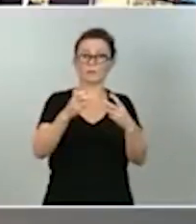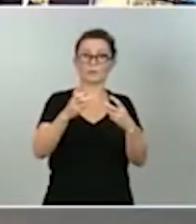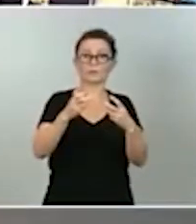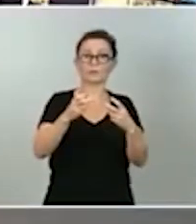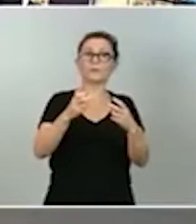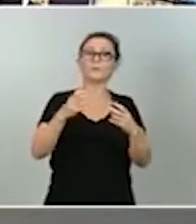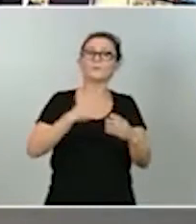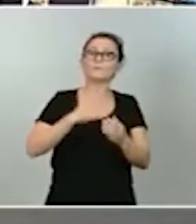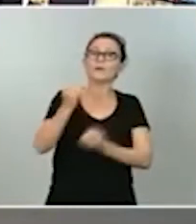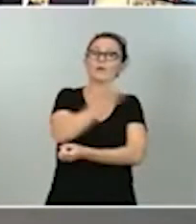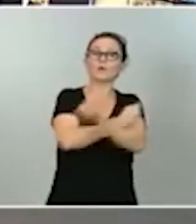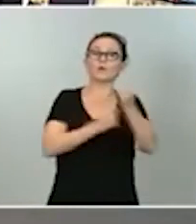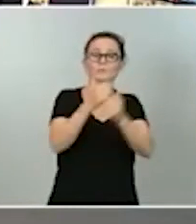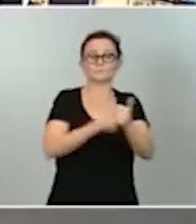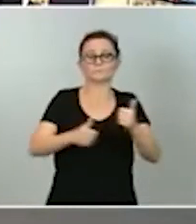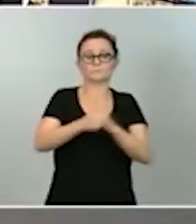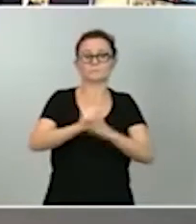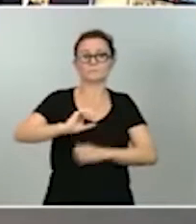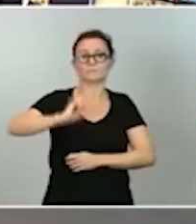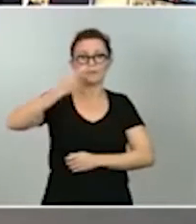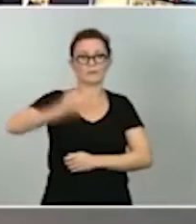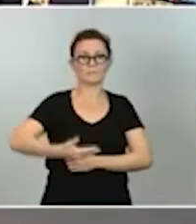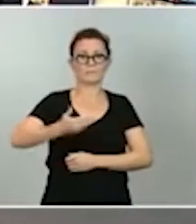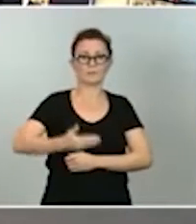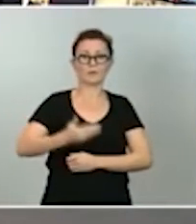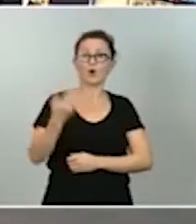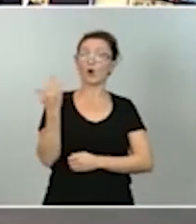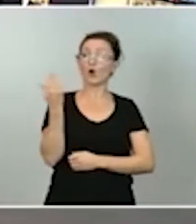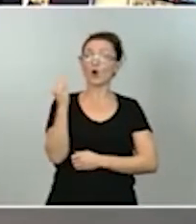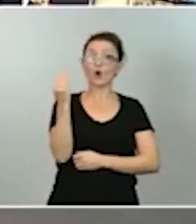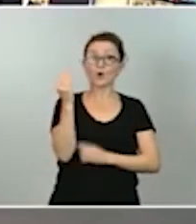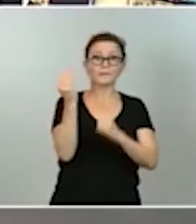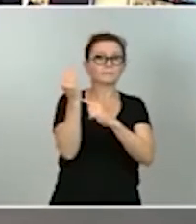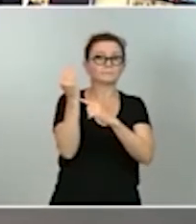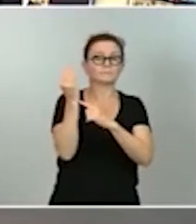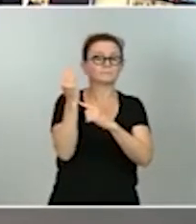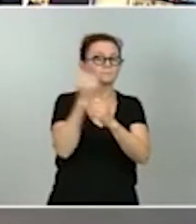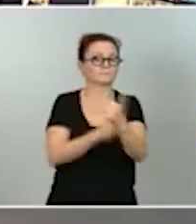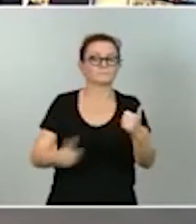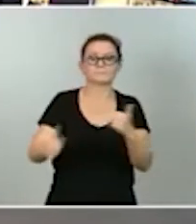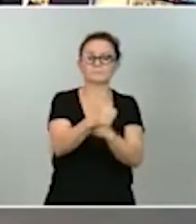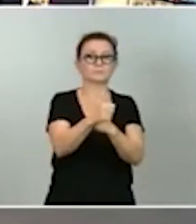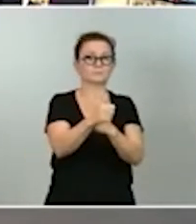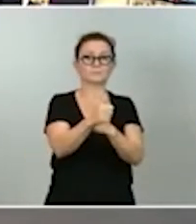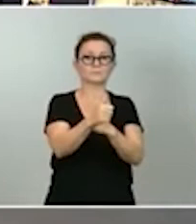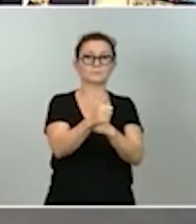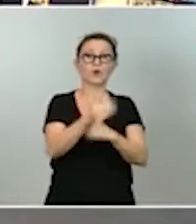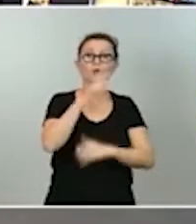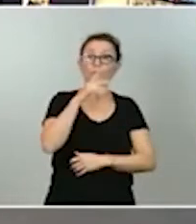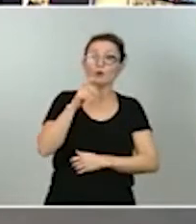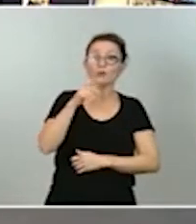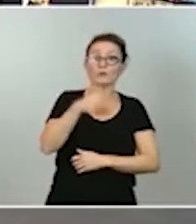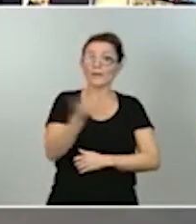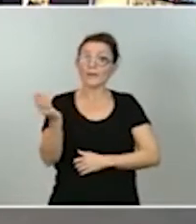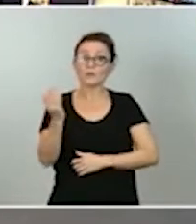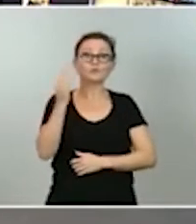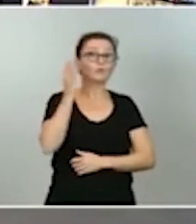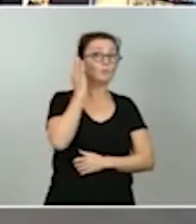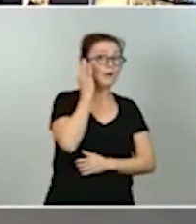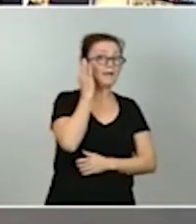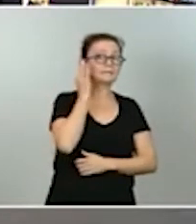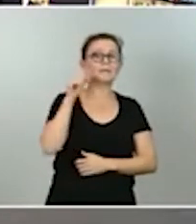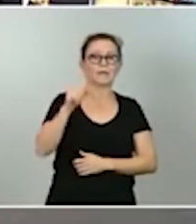primero, los jóvenes tienen que ser lo primero, tienen que ser los primeros porque son ellos, junto con las mujeres, los principales damnificados